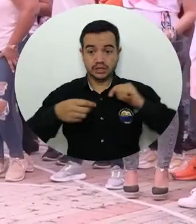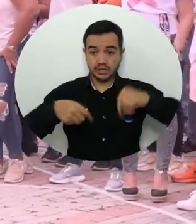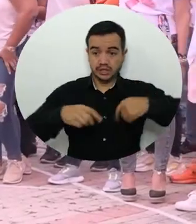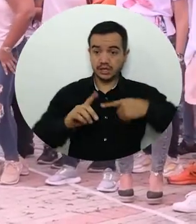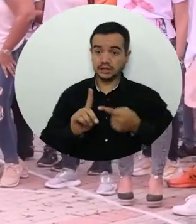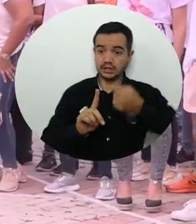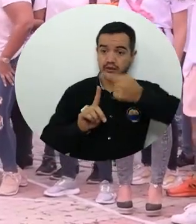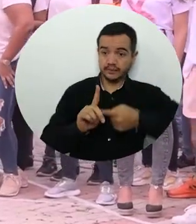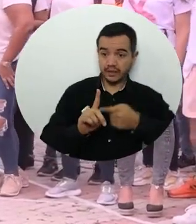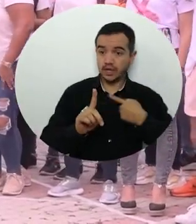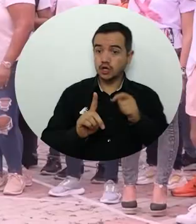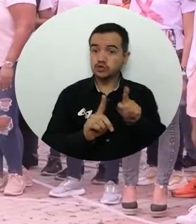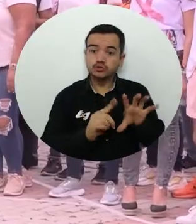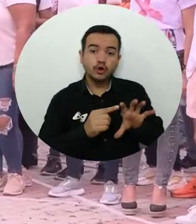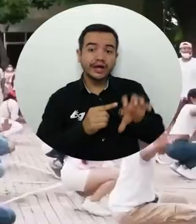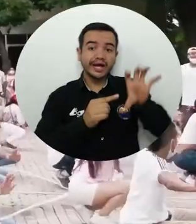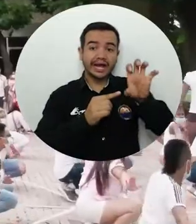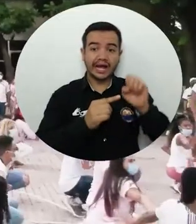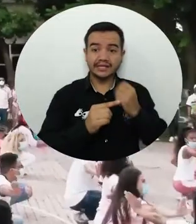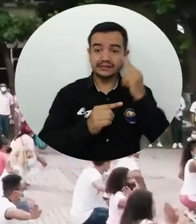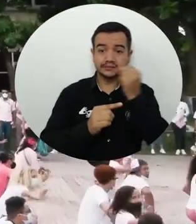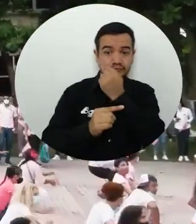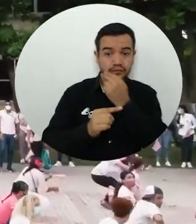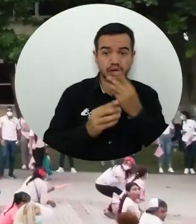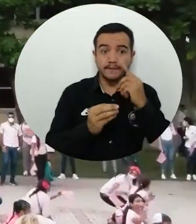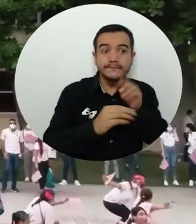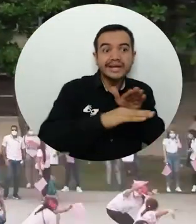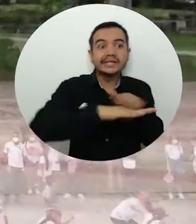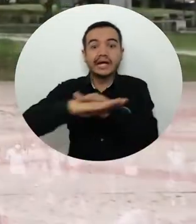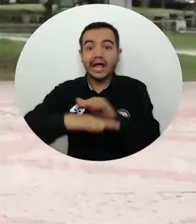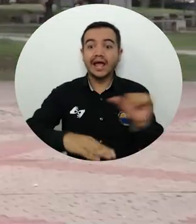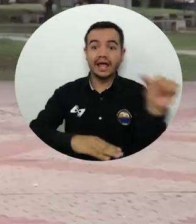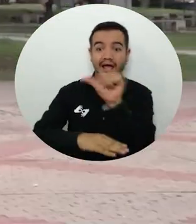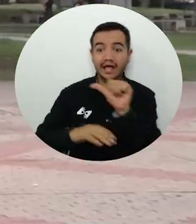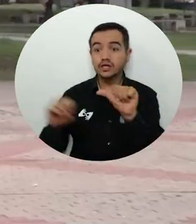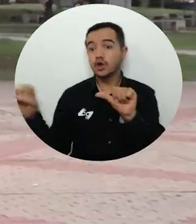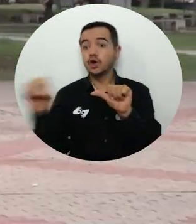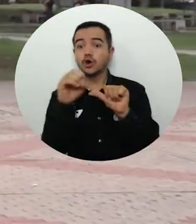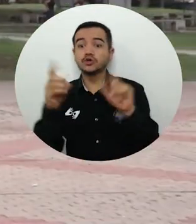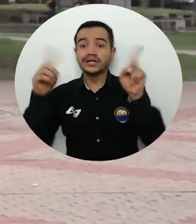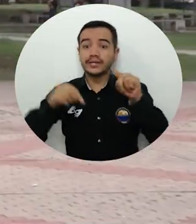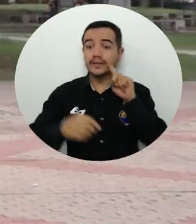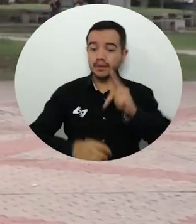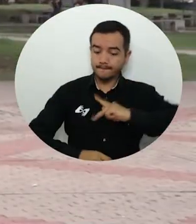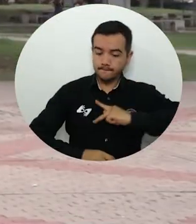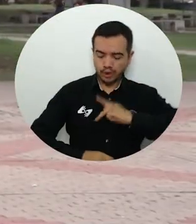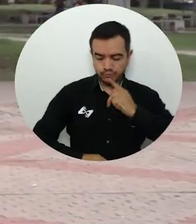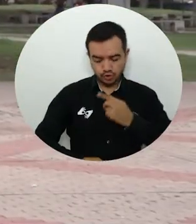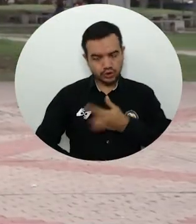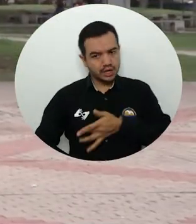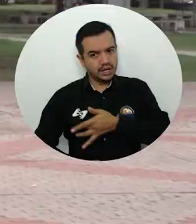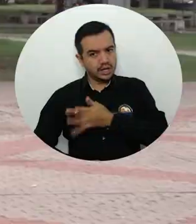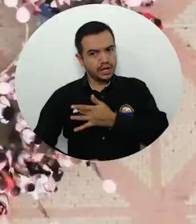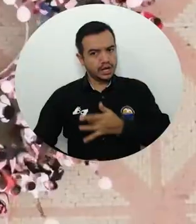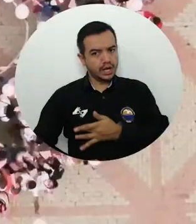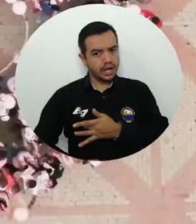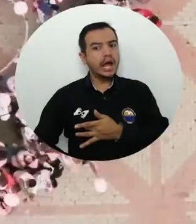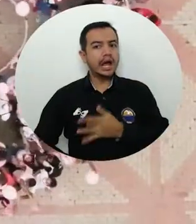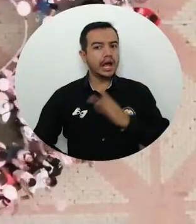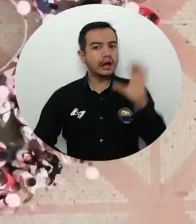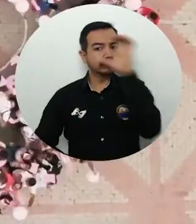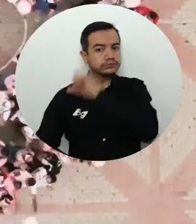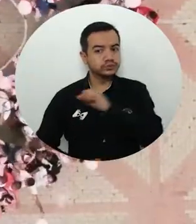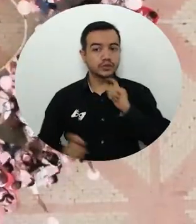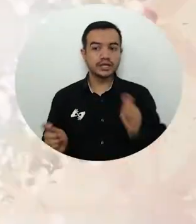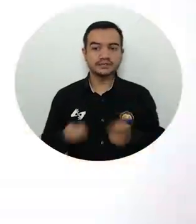cáncer de mama sea una realidad y podamos llegar a más mujeres y más hombres para que se hagan el autoexamen, se examinen y podamos salvar una vida más. Una de